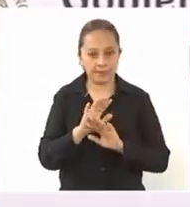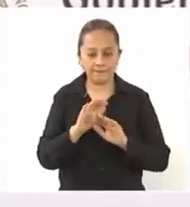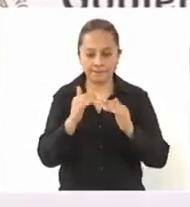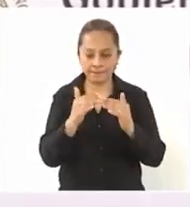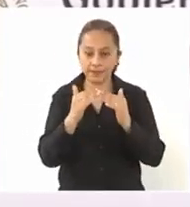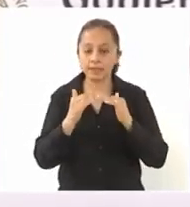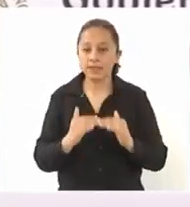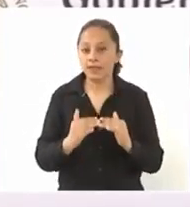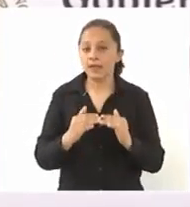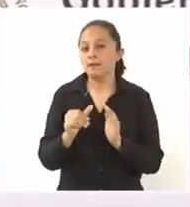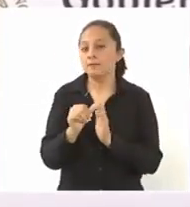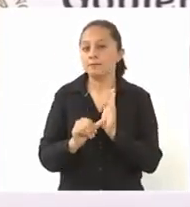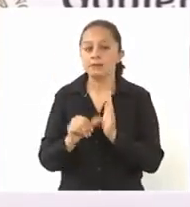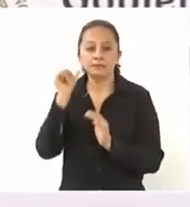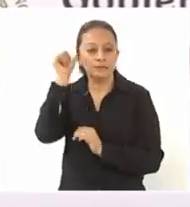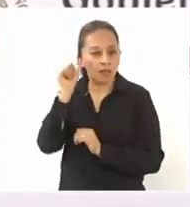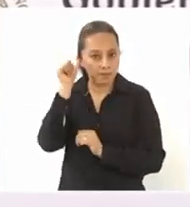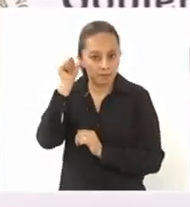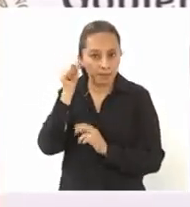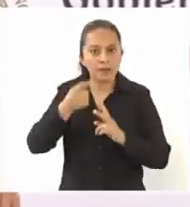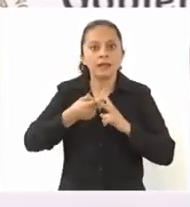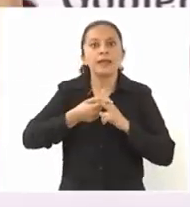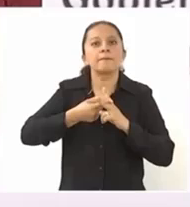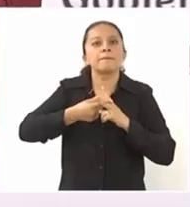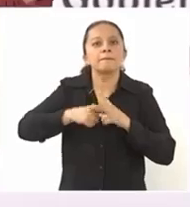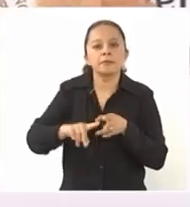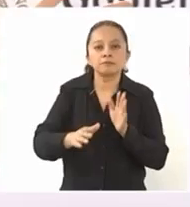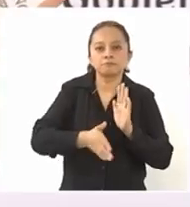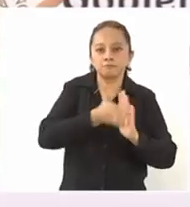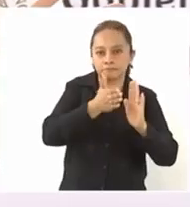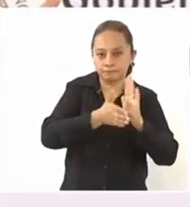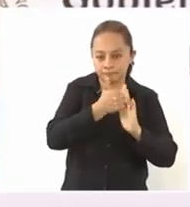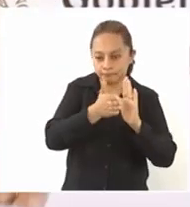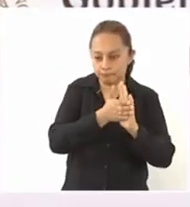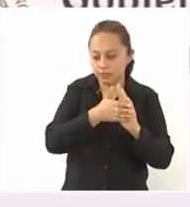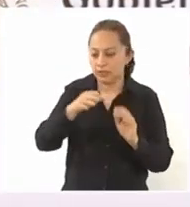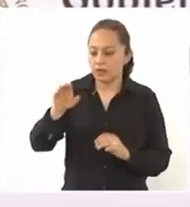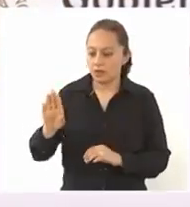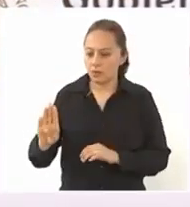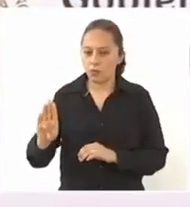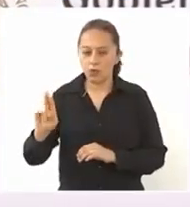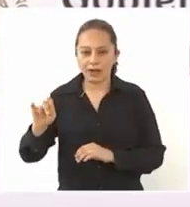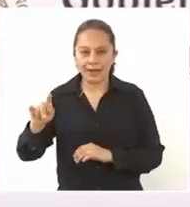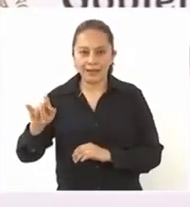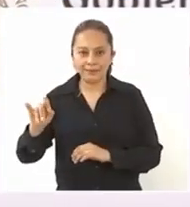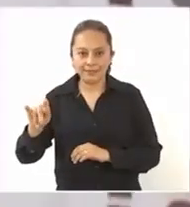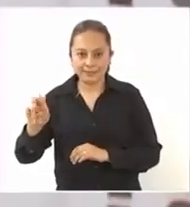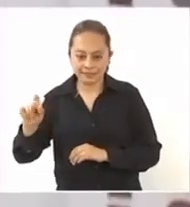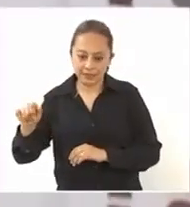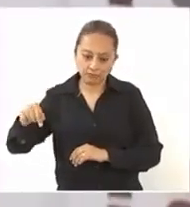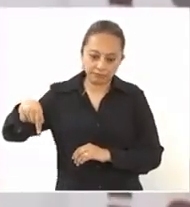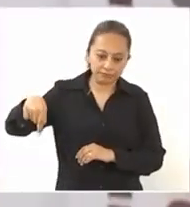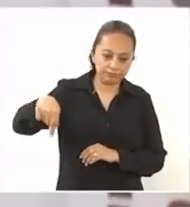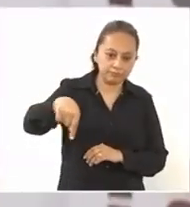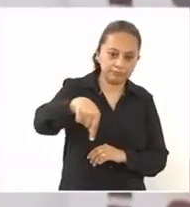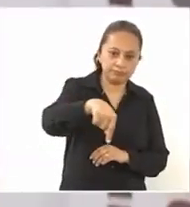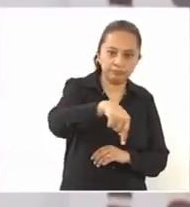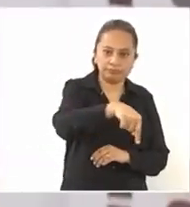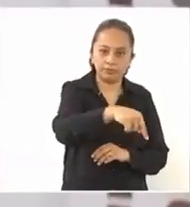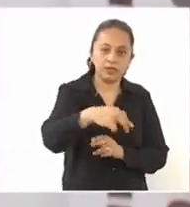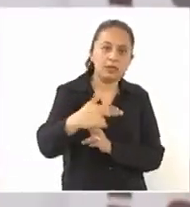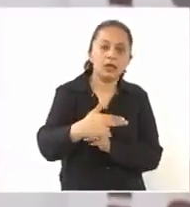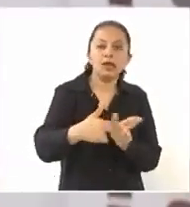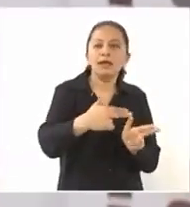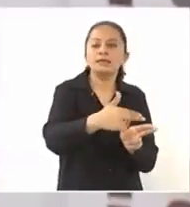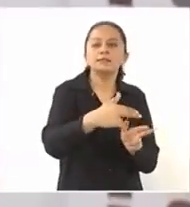inicia ya la construcción. Va a salir de Buenavista, pasa por San Juan del Río y va a llegar a Querétaro.